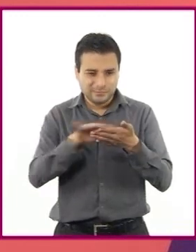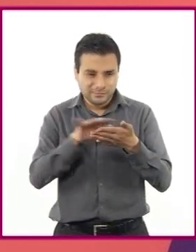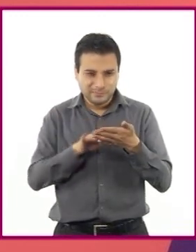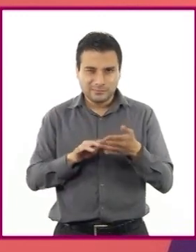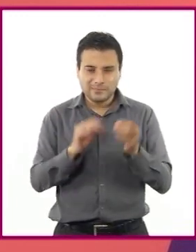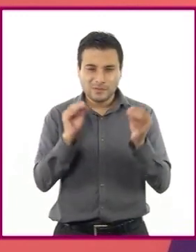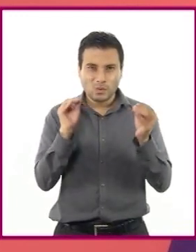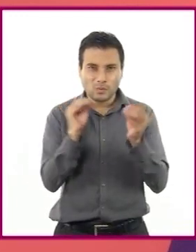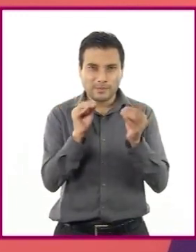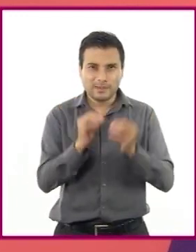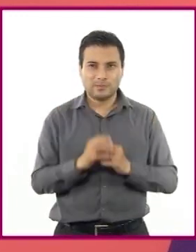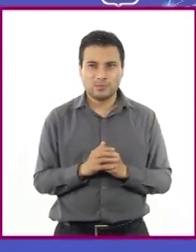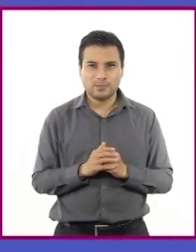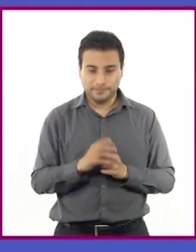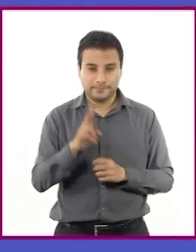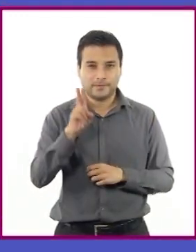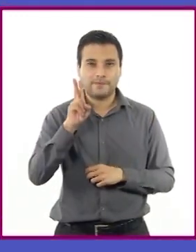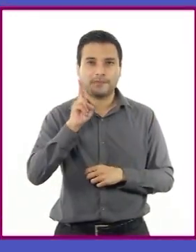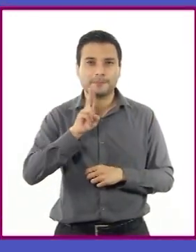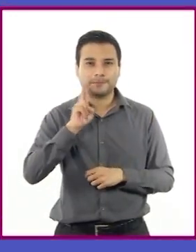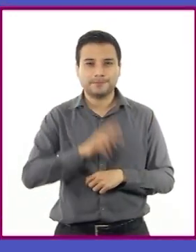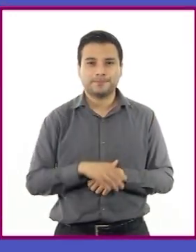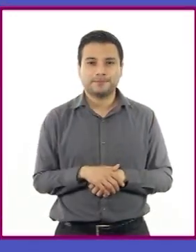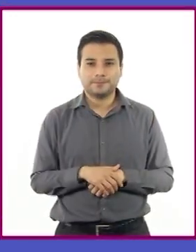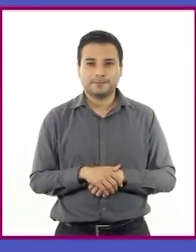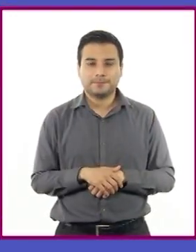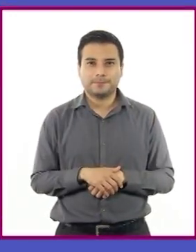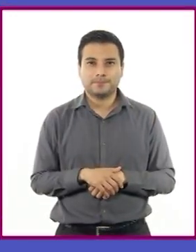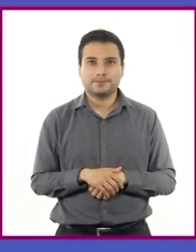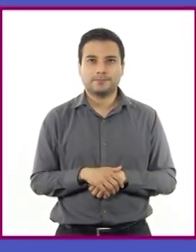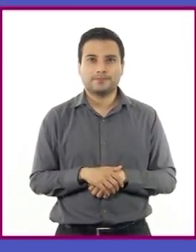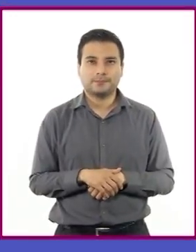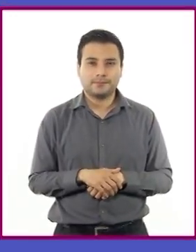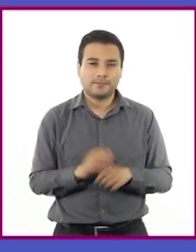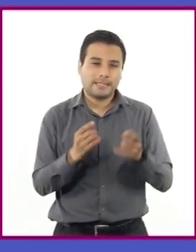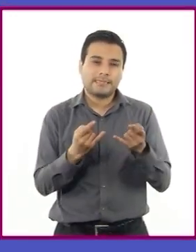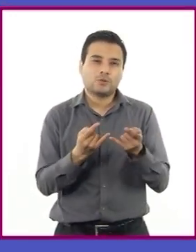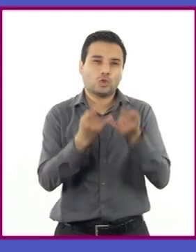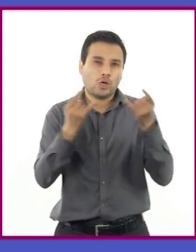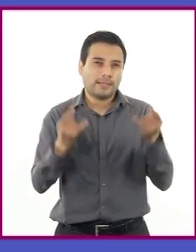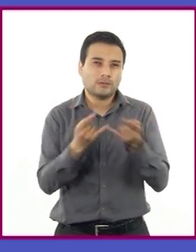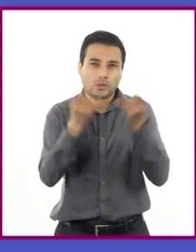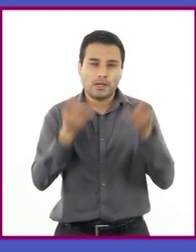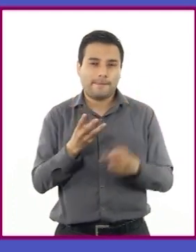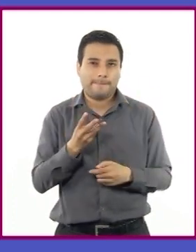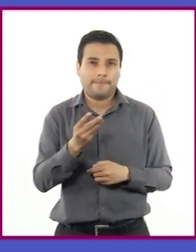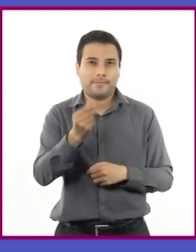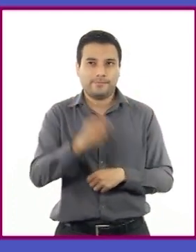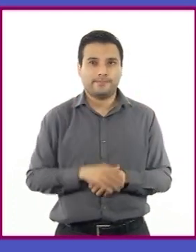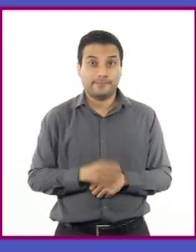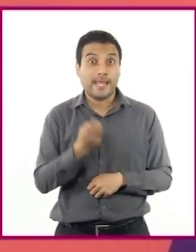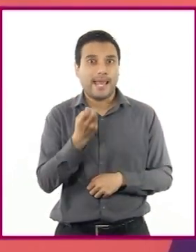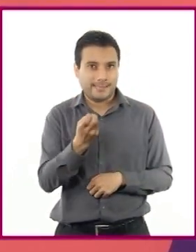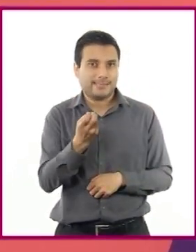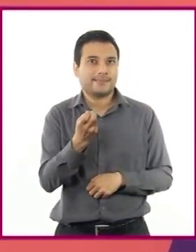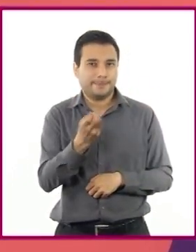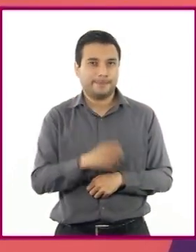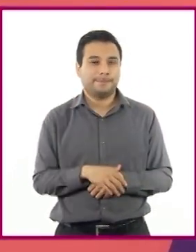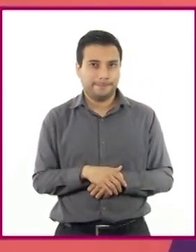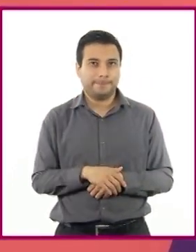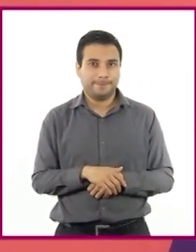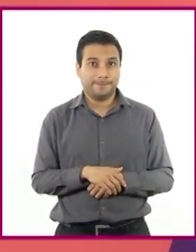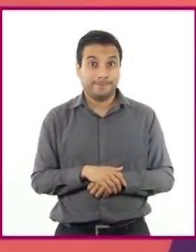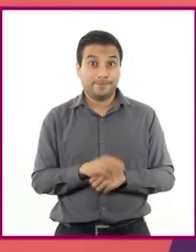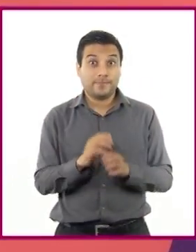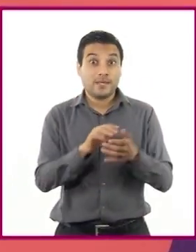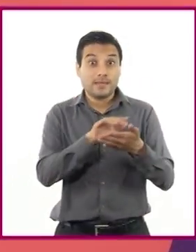A ver, a ver este. ¿Cuentan sucesos o historias? Ese sí, maestra. Los textos